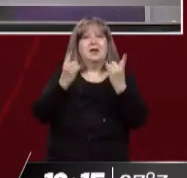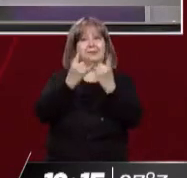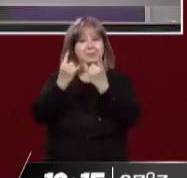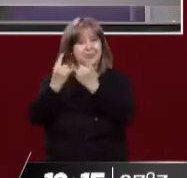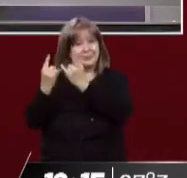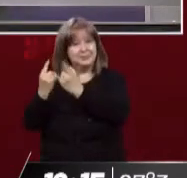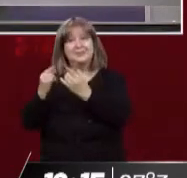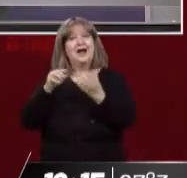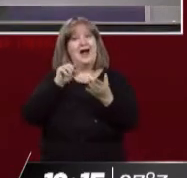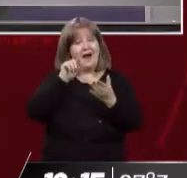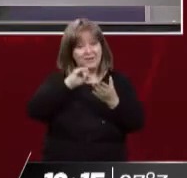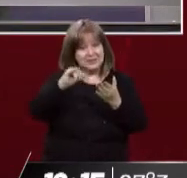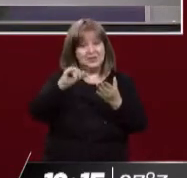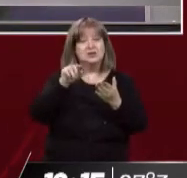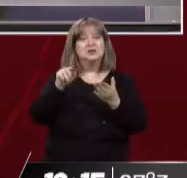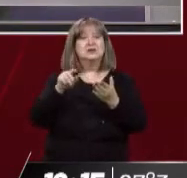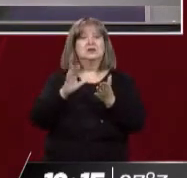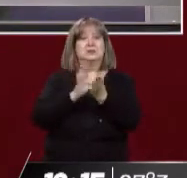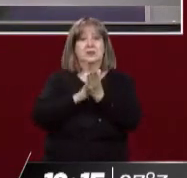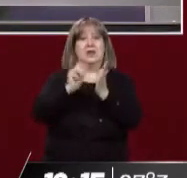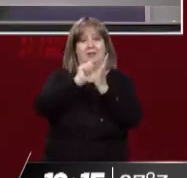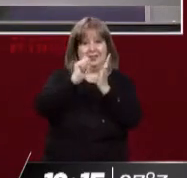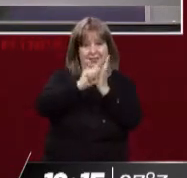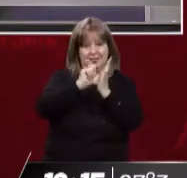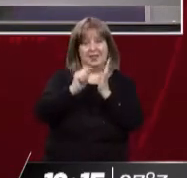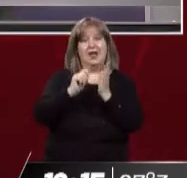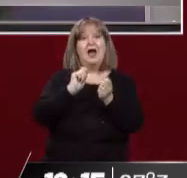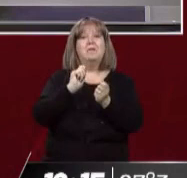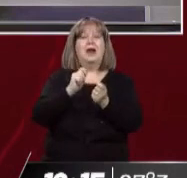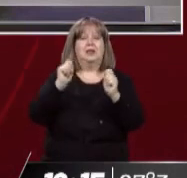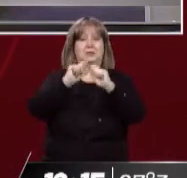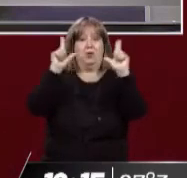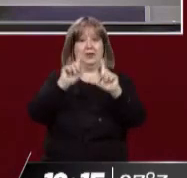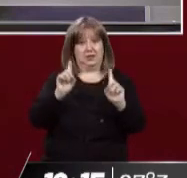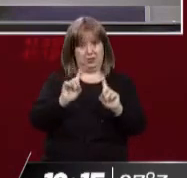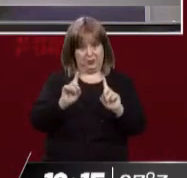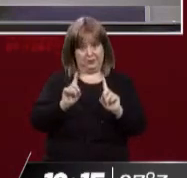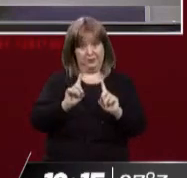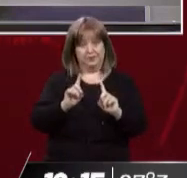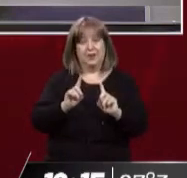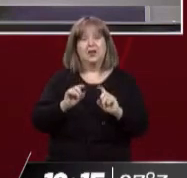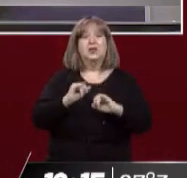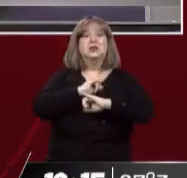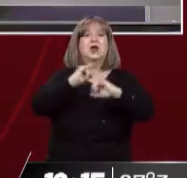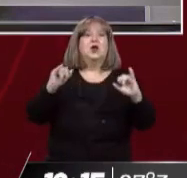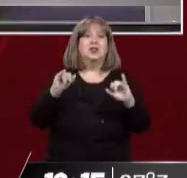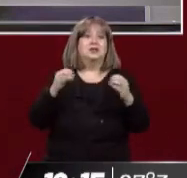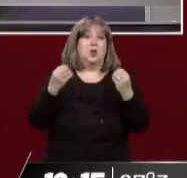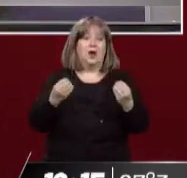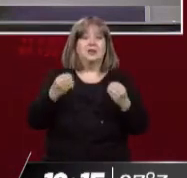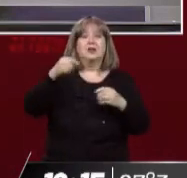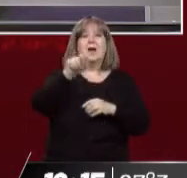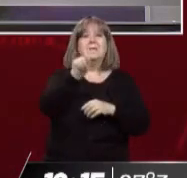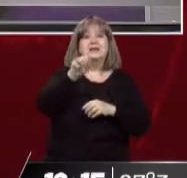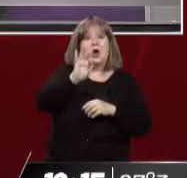discusión de esa situación y que lo hagan para tratar de no tener sorpresas después. La noticia en definitiva es que desde